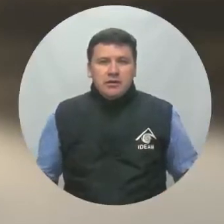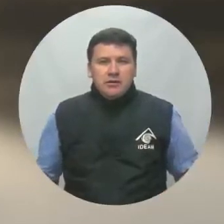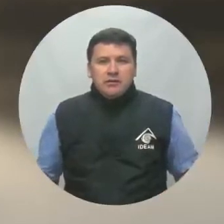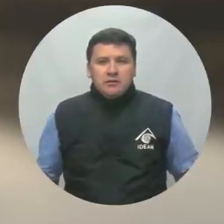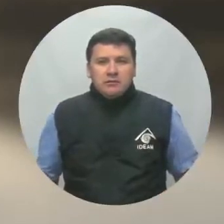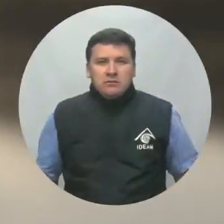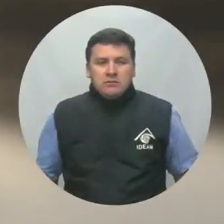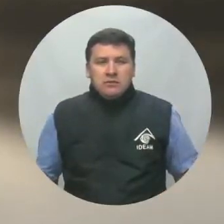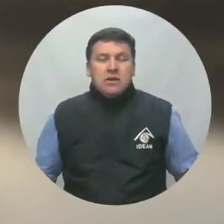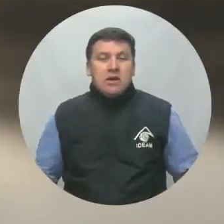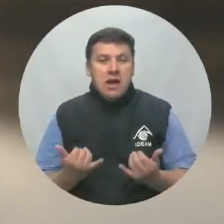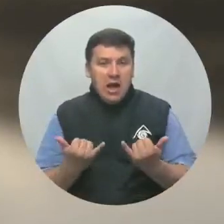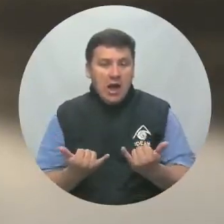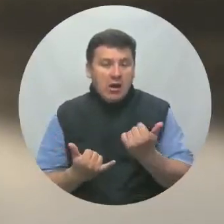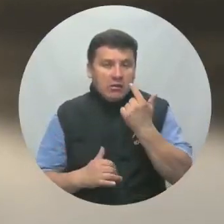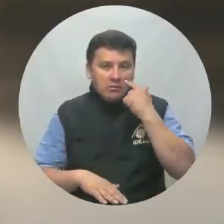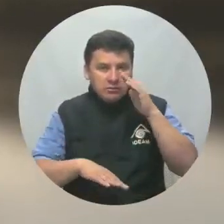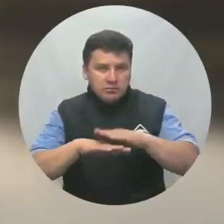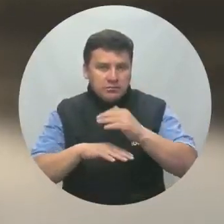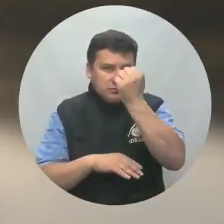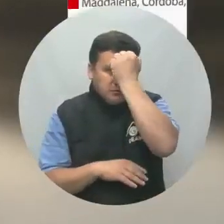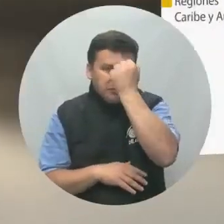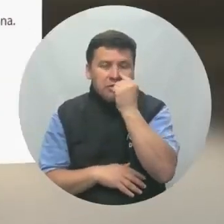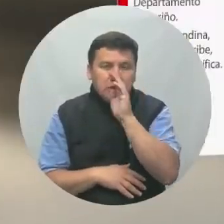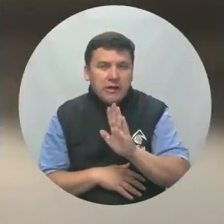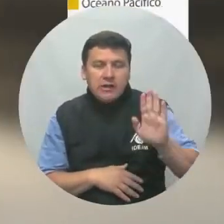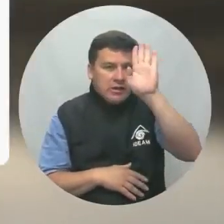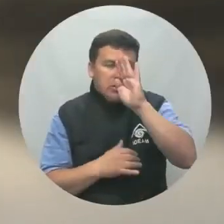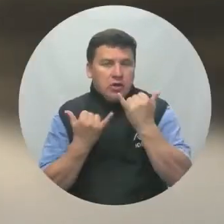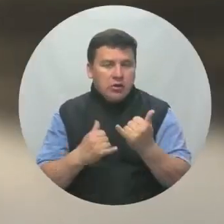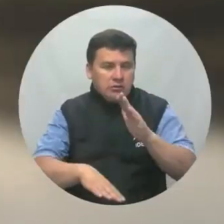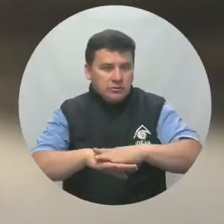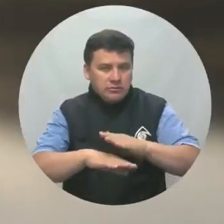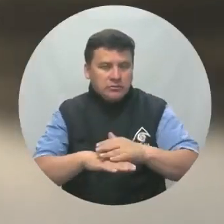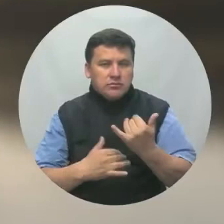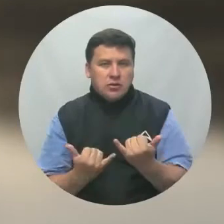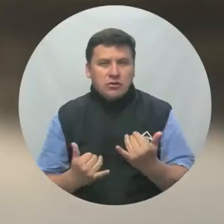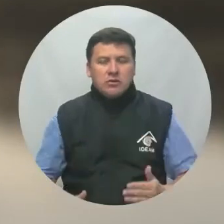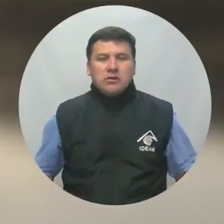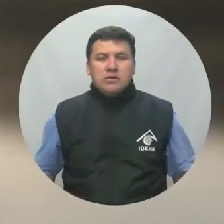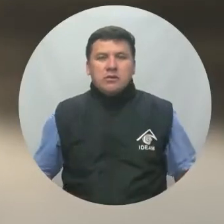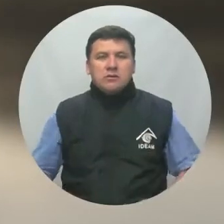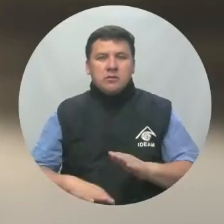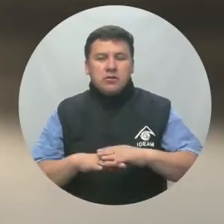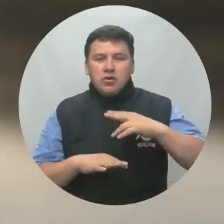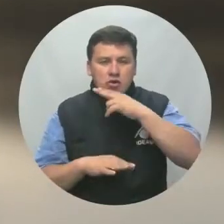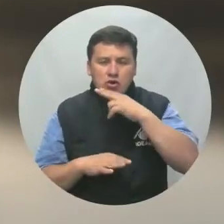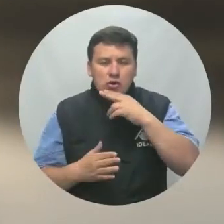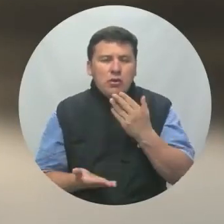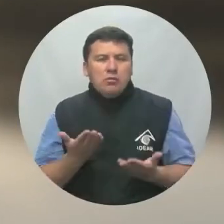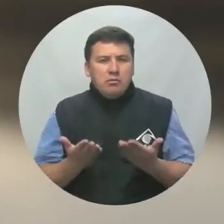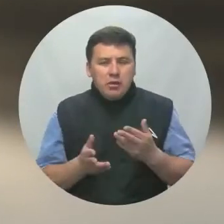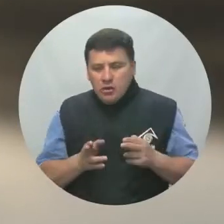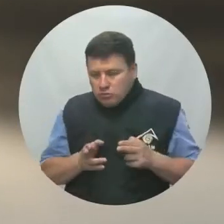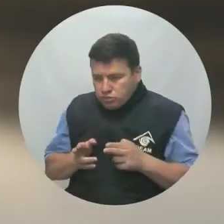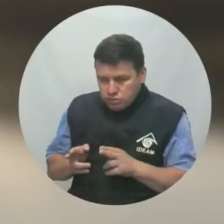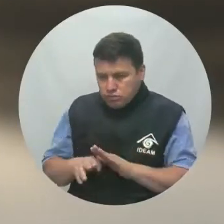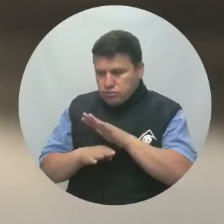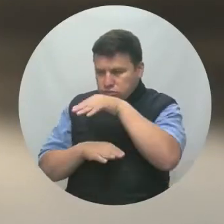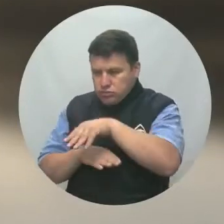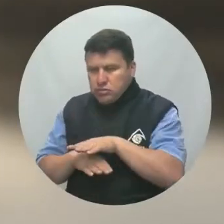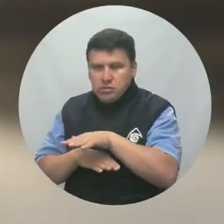a nivel nacional. Alerta roja por posibles crecientes y en algunos casos superando las cuotas de desbordamientos en riberas ubicadas en los siguientes